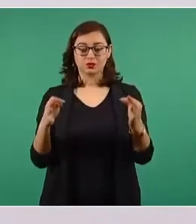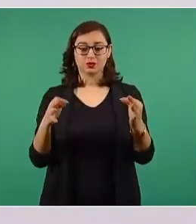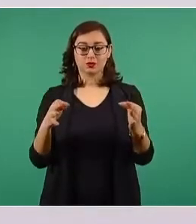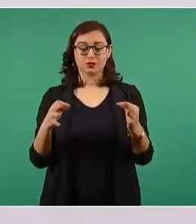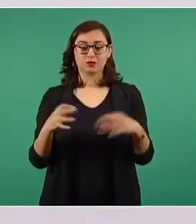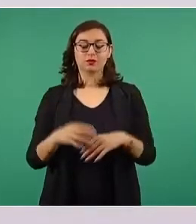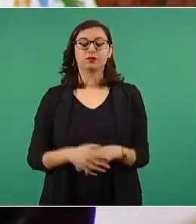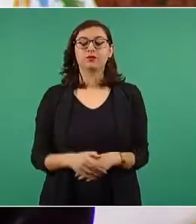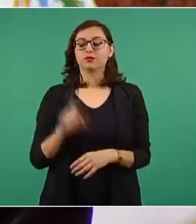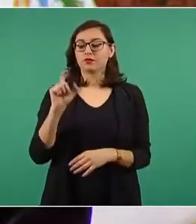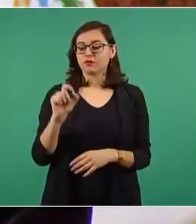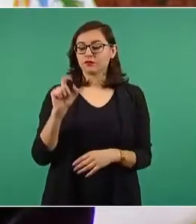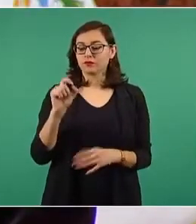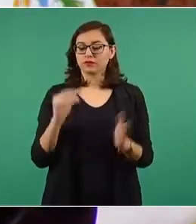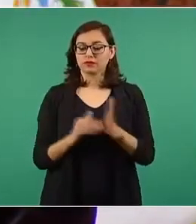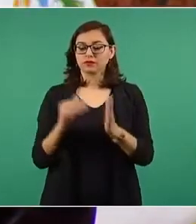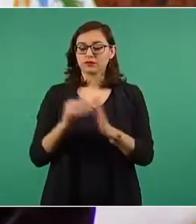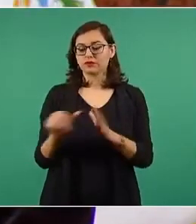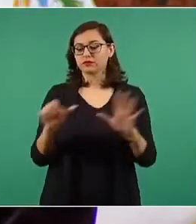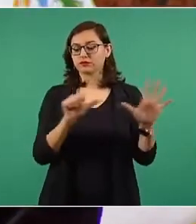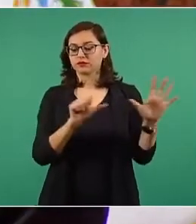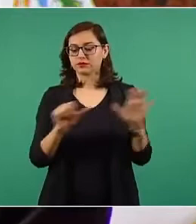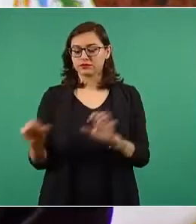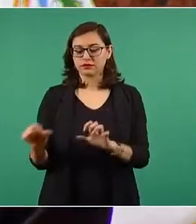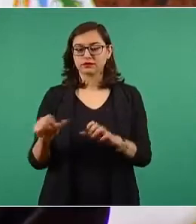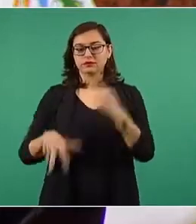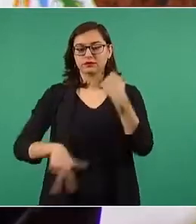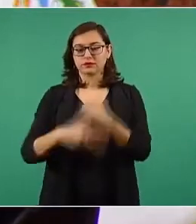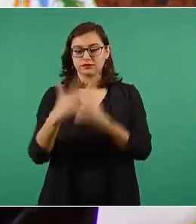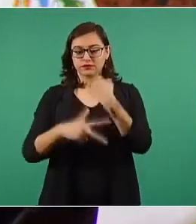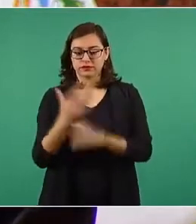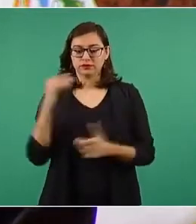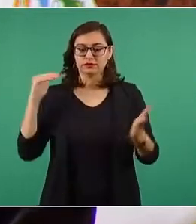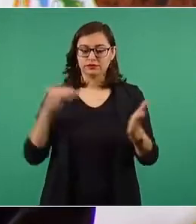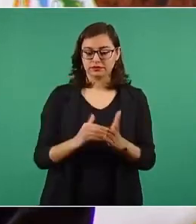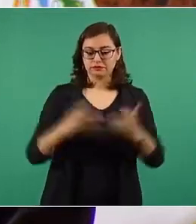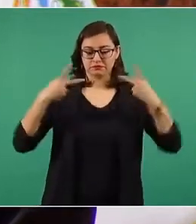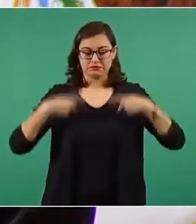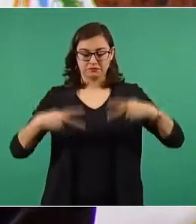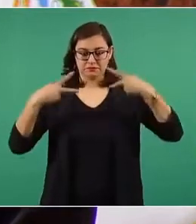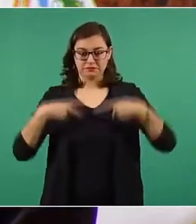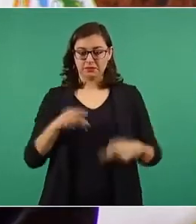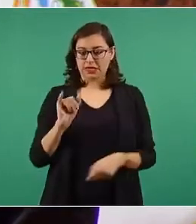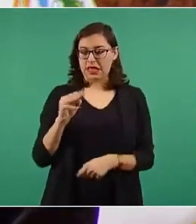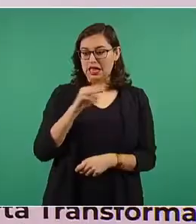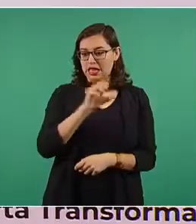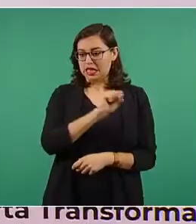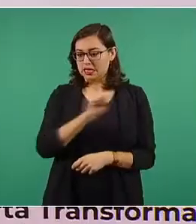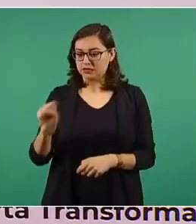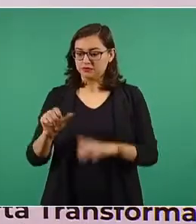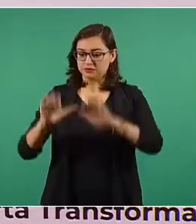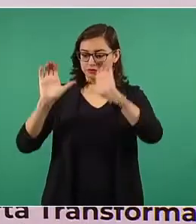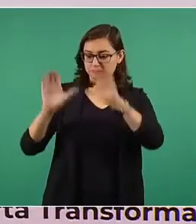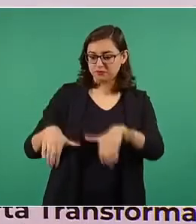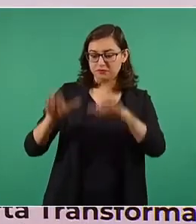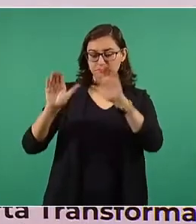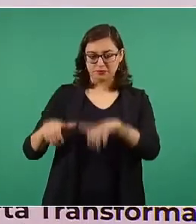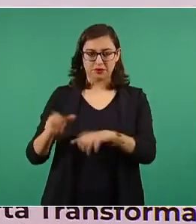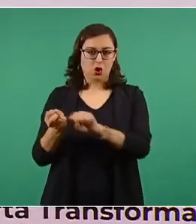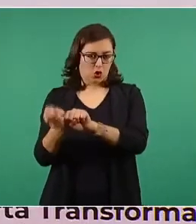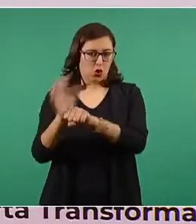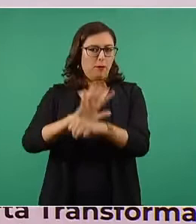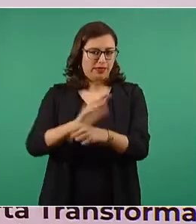613 mil trabajadores inscritos en el Seguro Social antes de la pandemia,